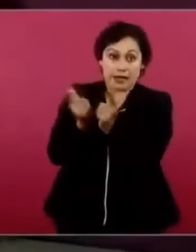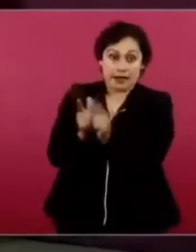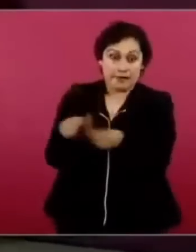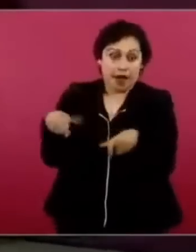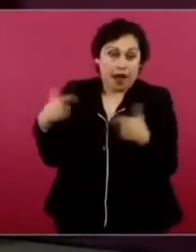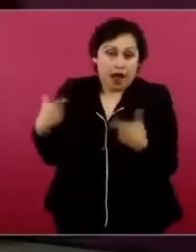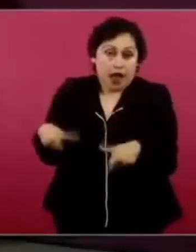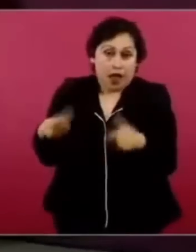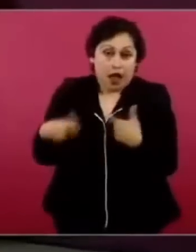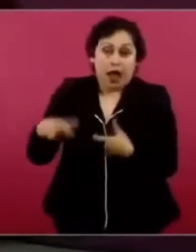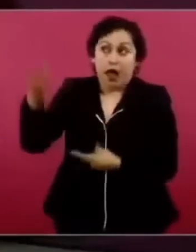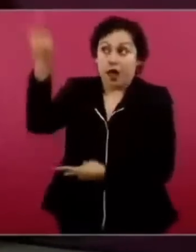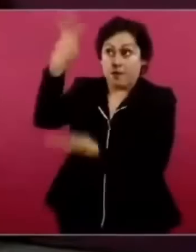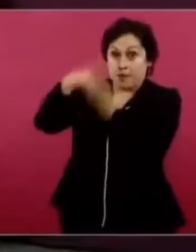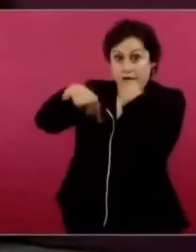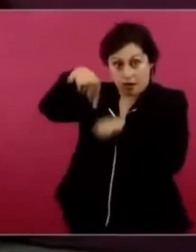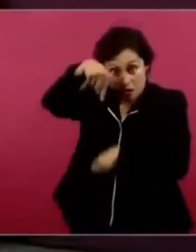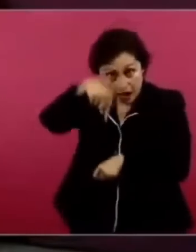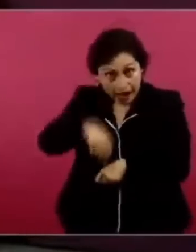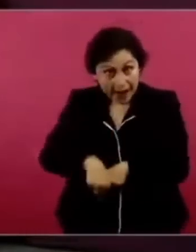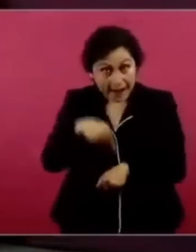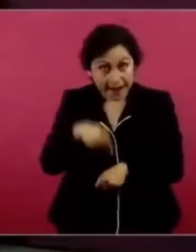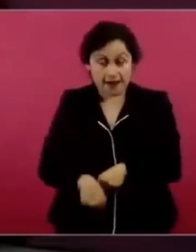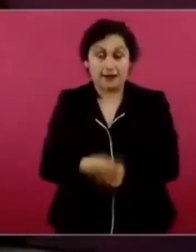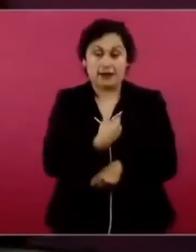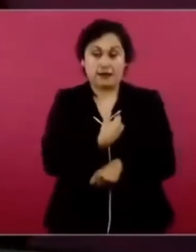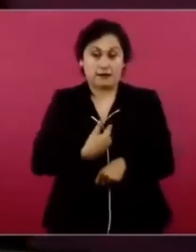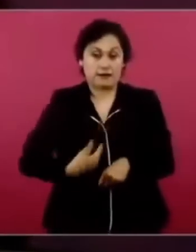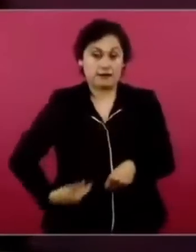a plantearme que nos endeudáramos,